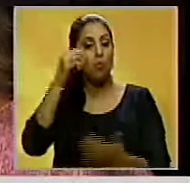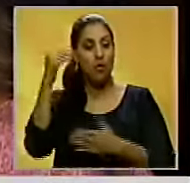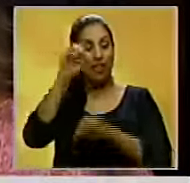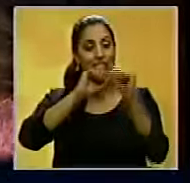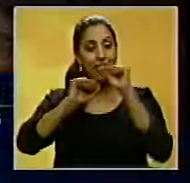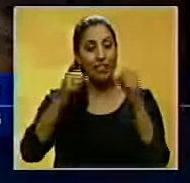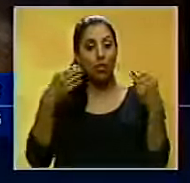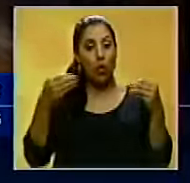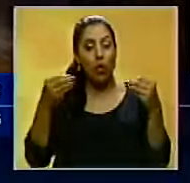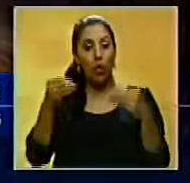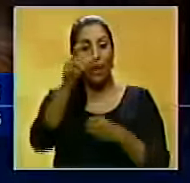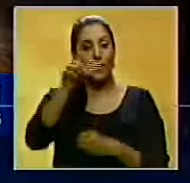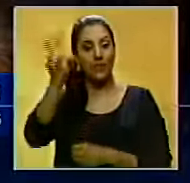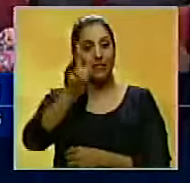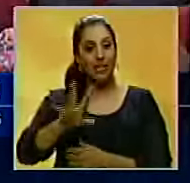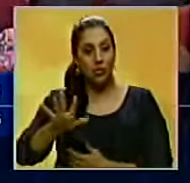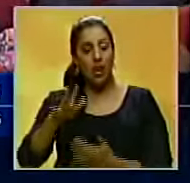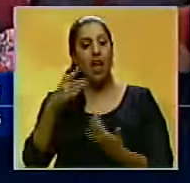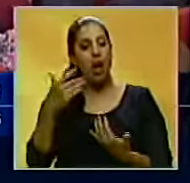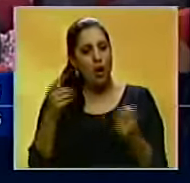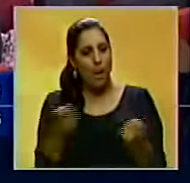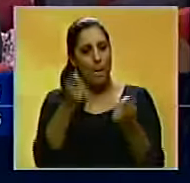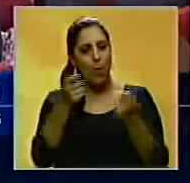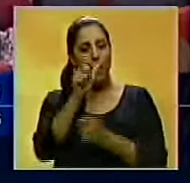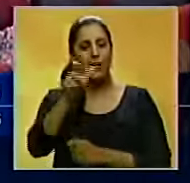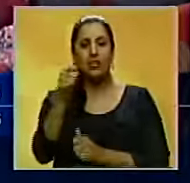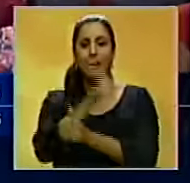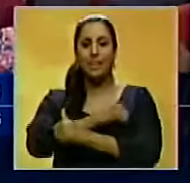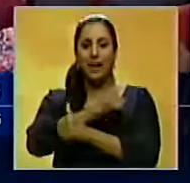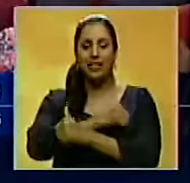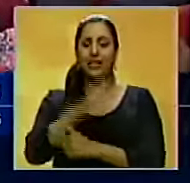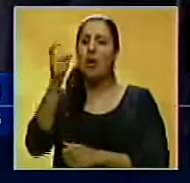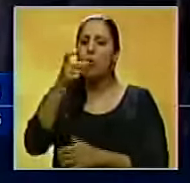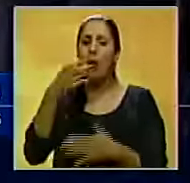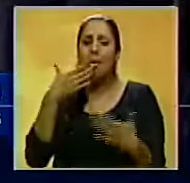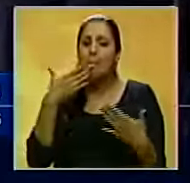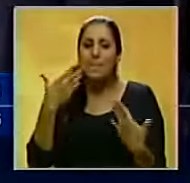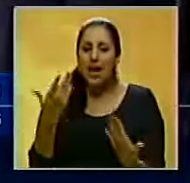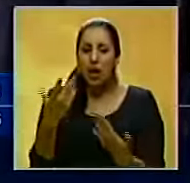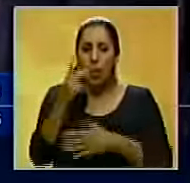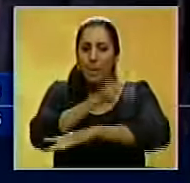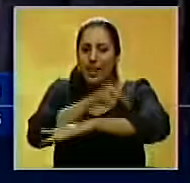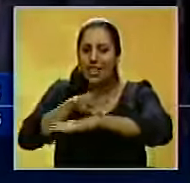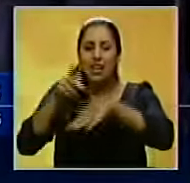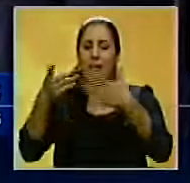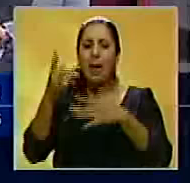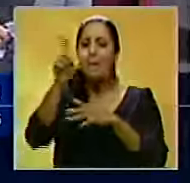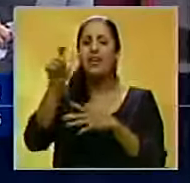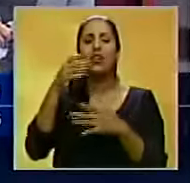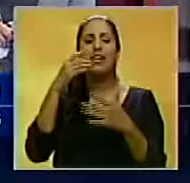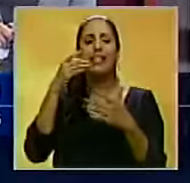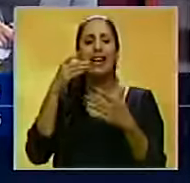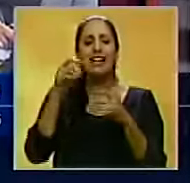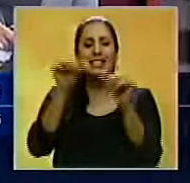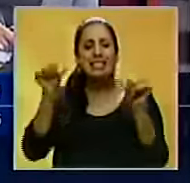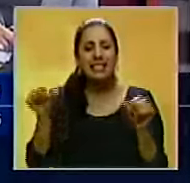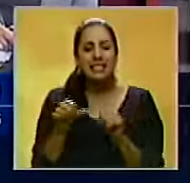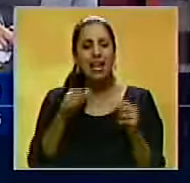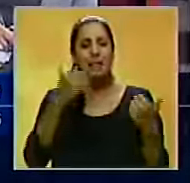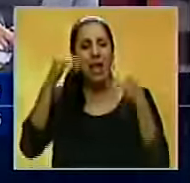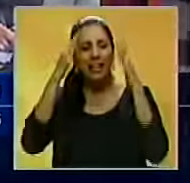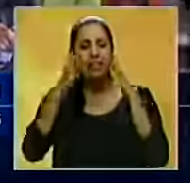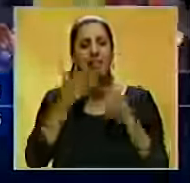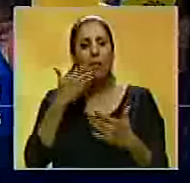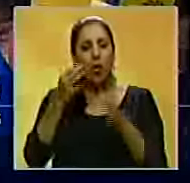defensora pública en Venezuela, ha señalado que con este programa de pasantías buscan un intercambio de conocimientos sobre el sistema de administración de